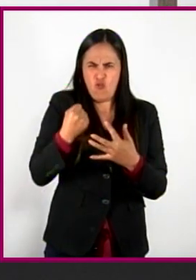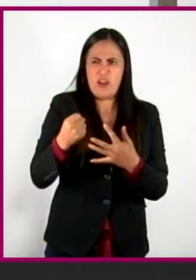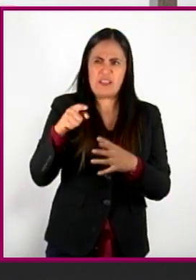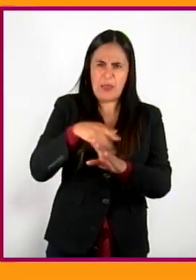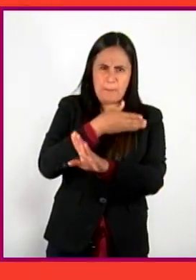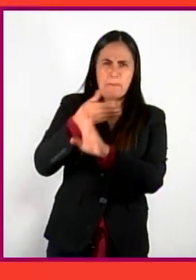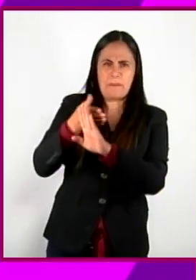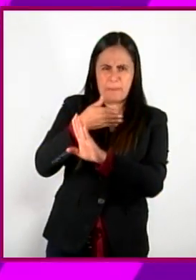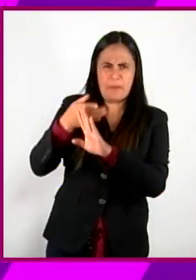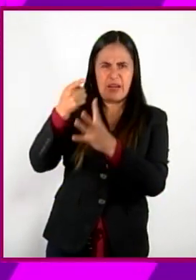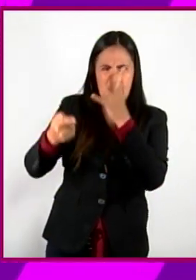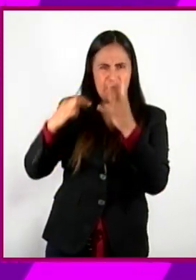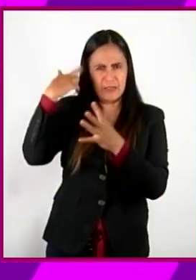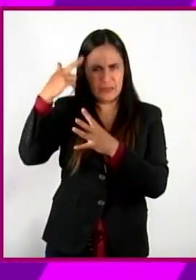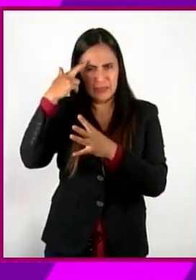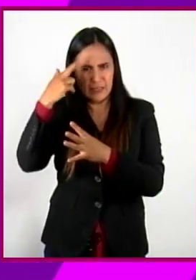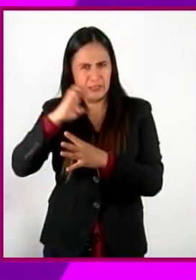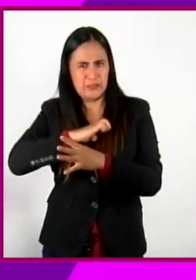colonia.